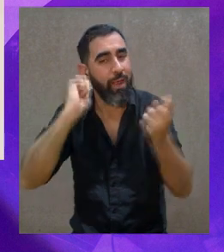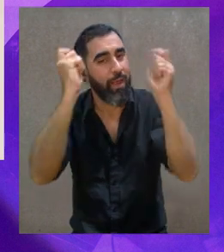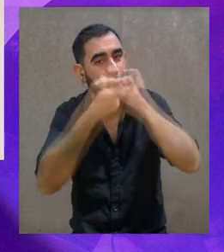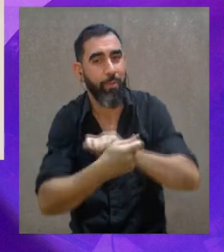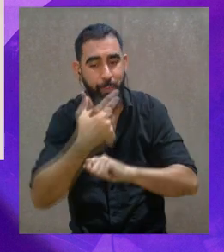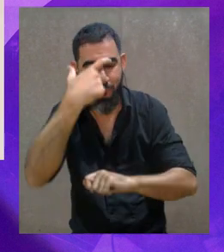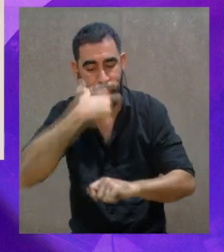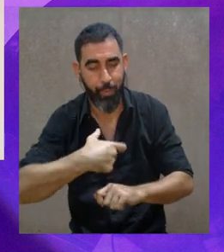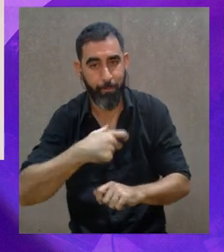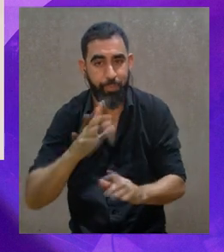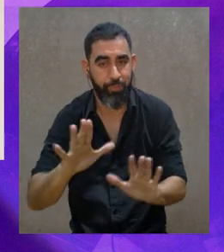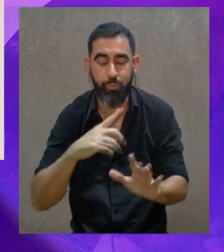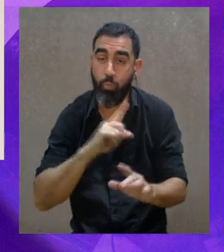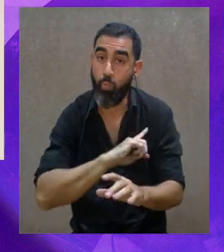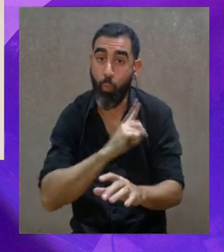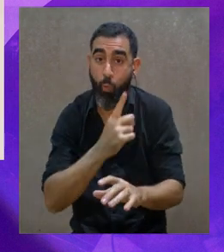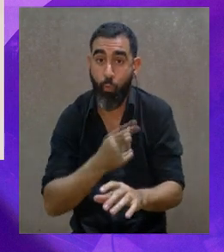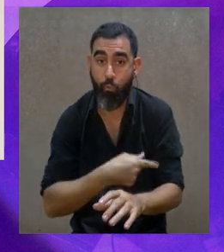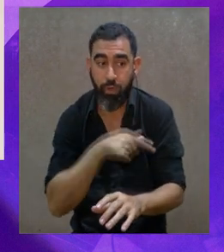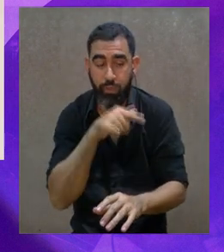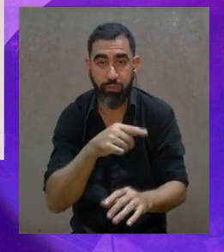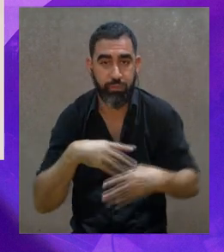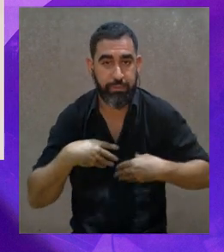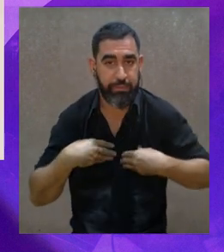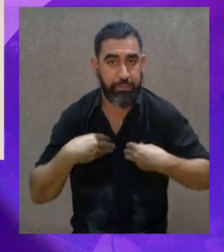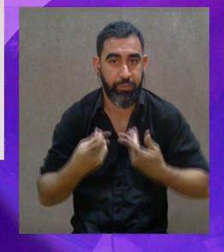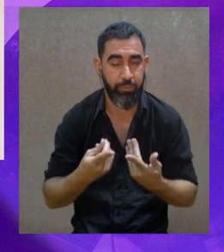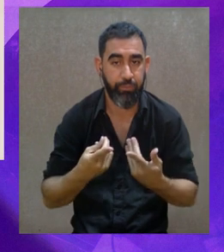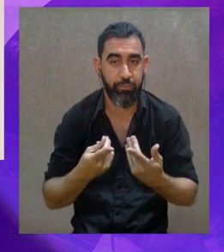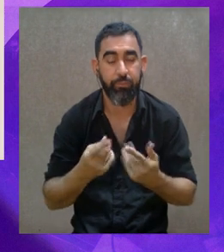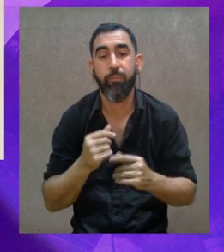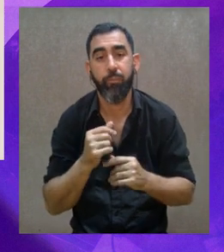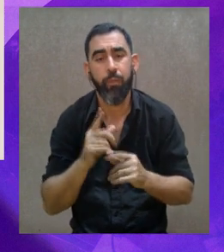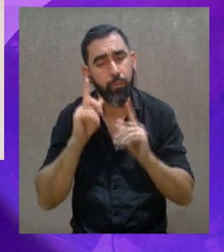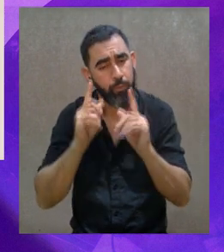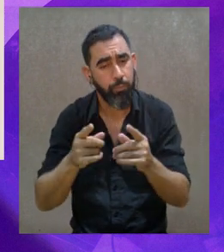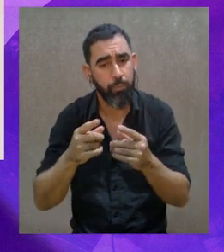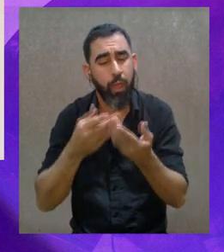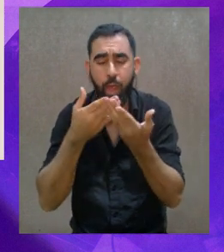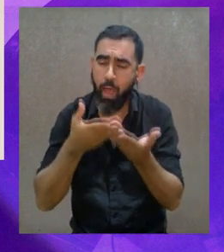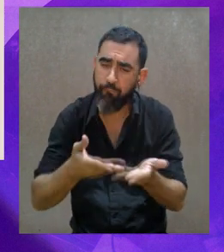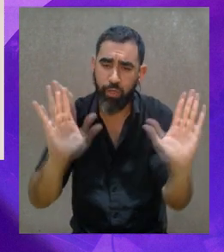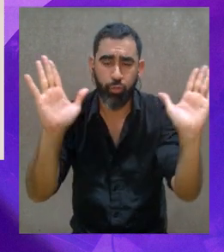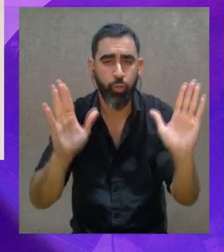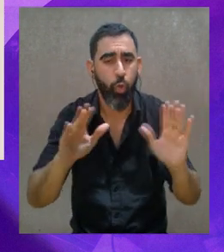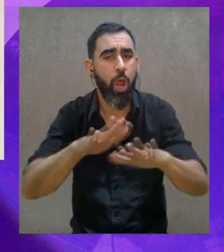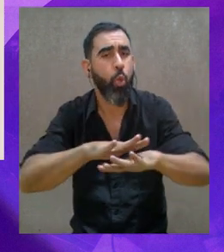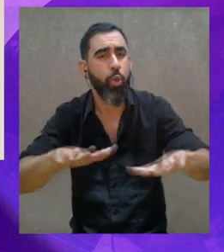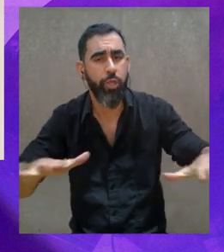forma transforma. Es muy, muy potente y está abierto a